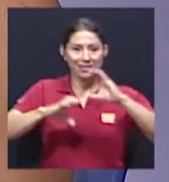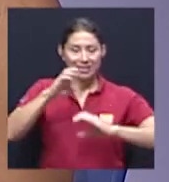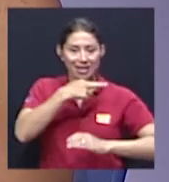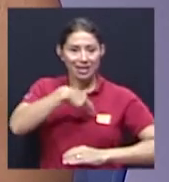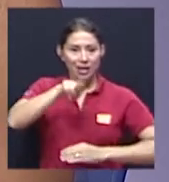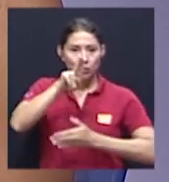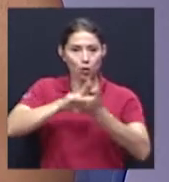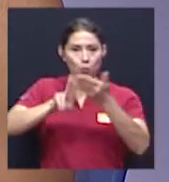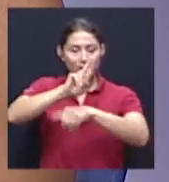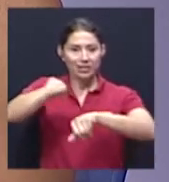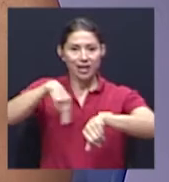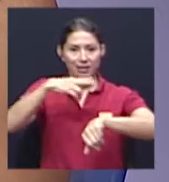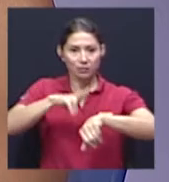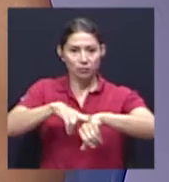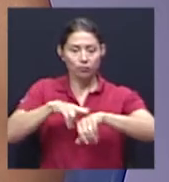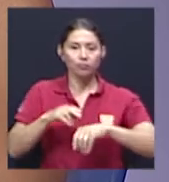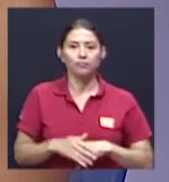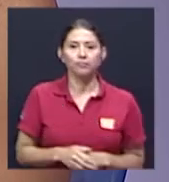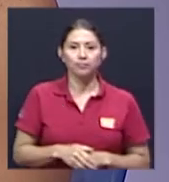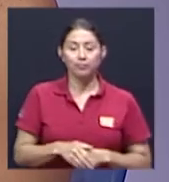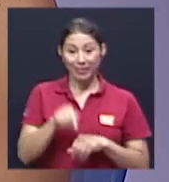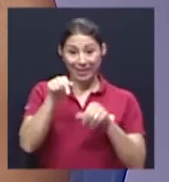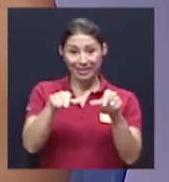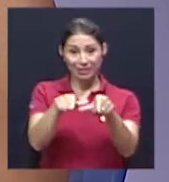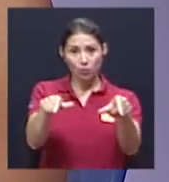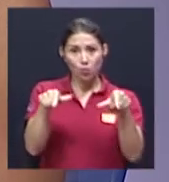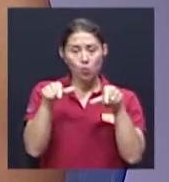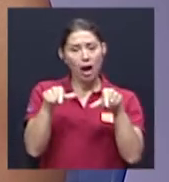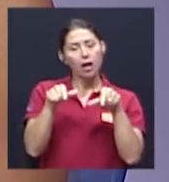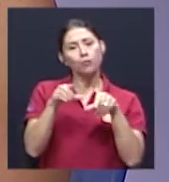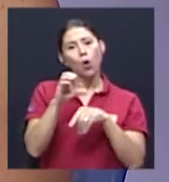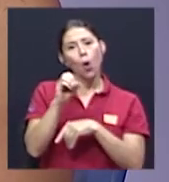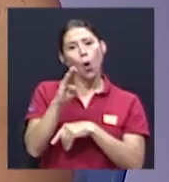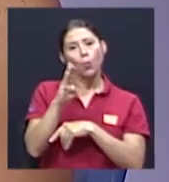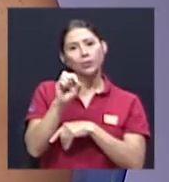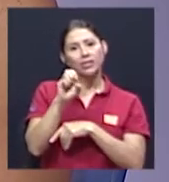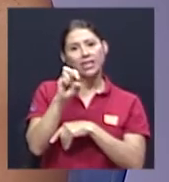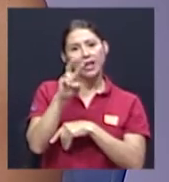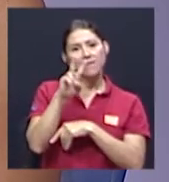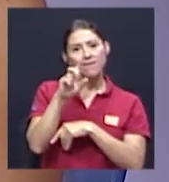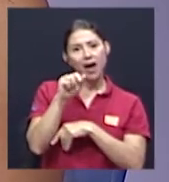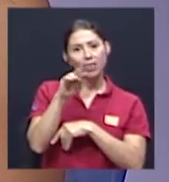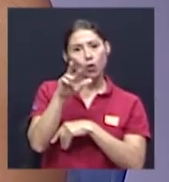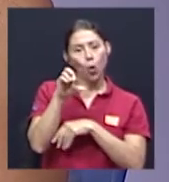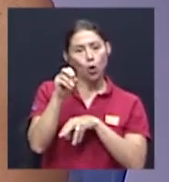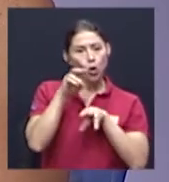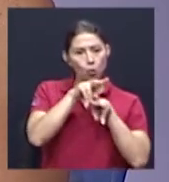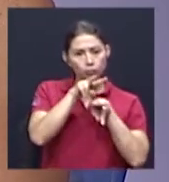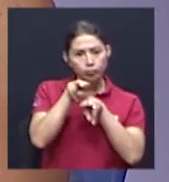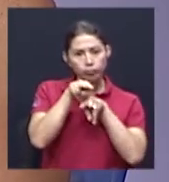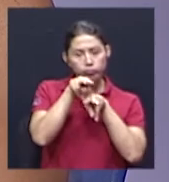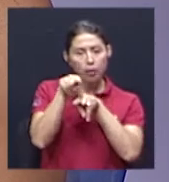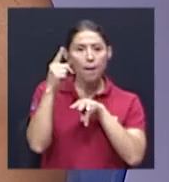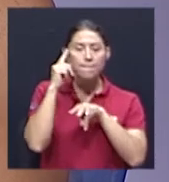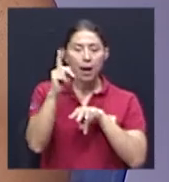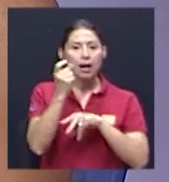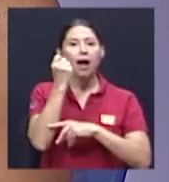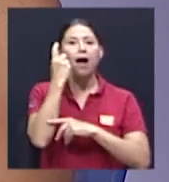Universidad Nacional. Este observatorio se propone comprender mejor los procesos religiosos